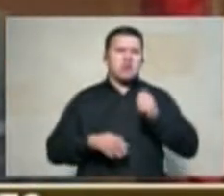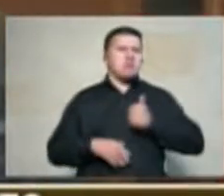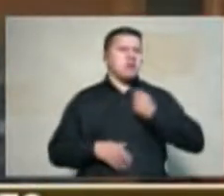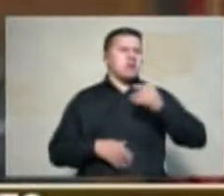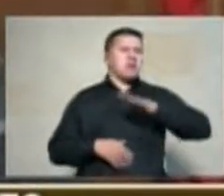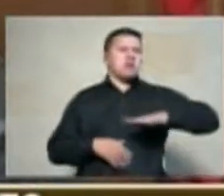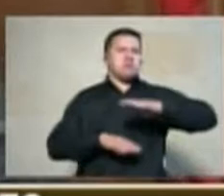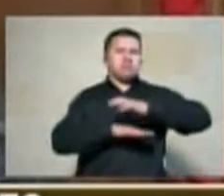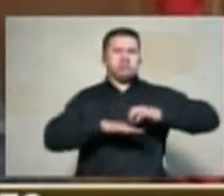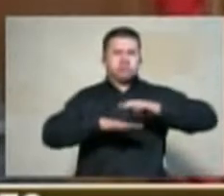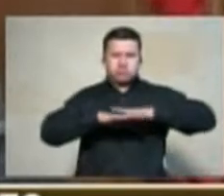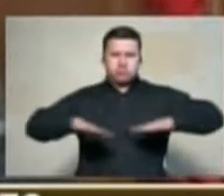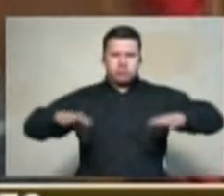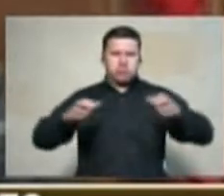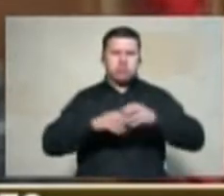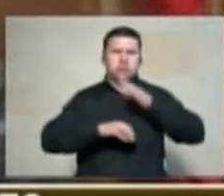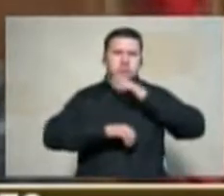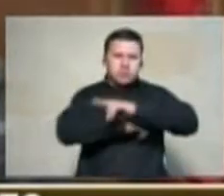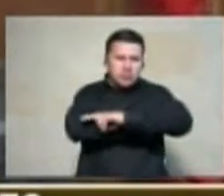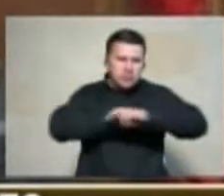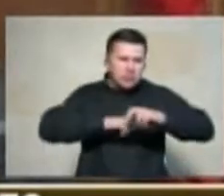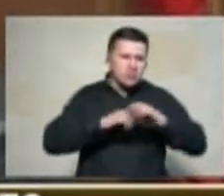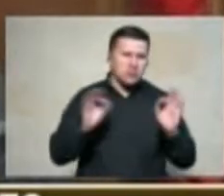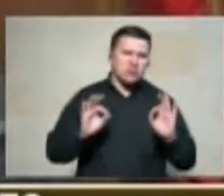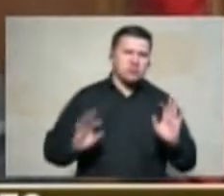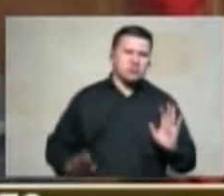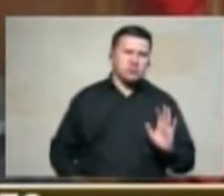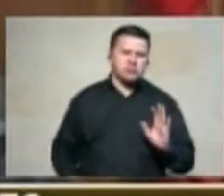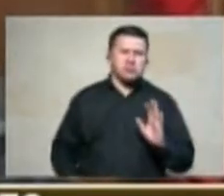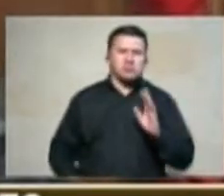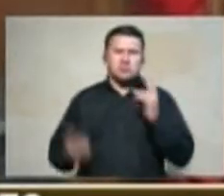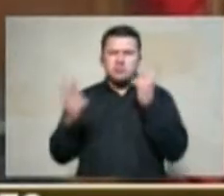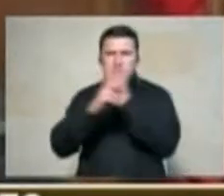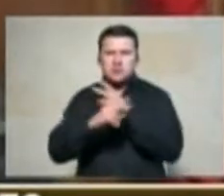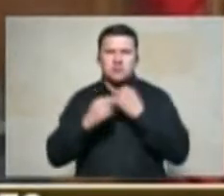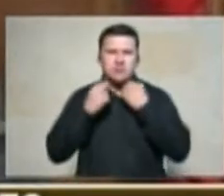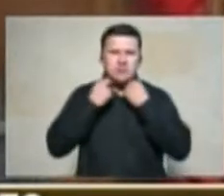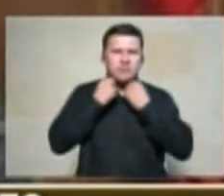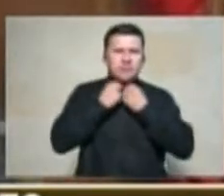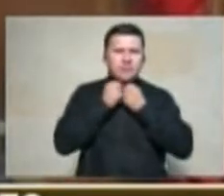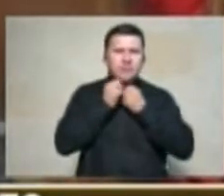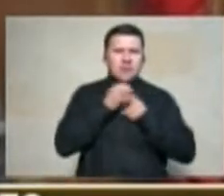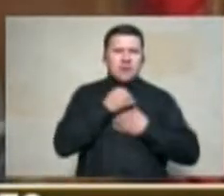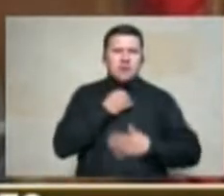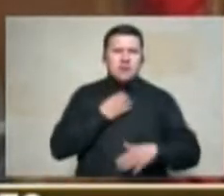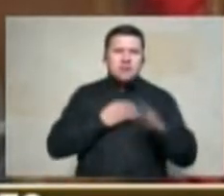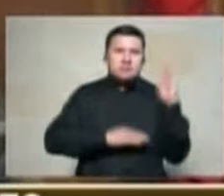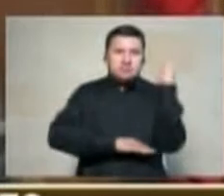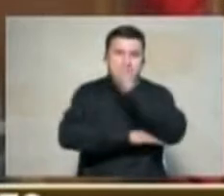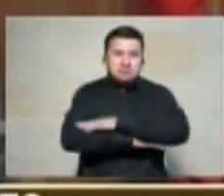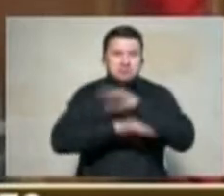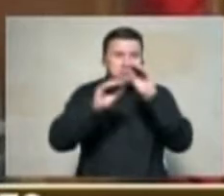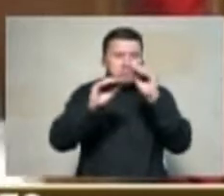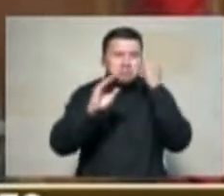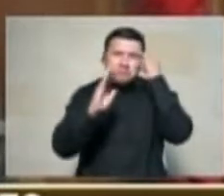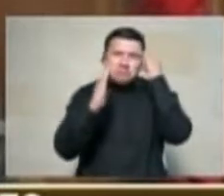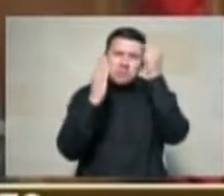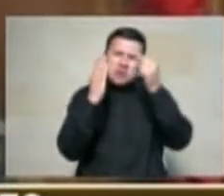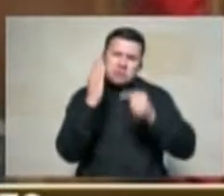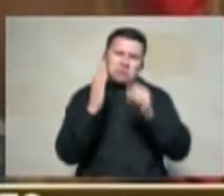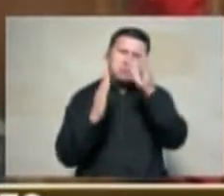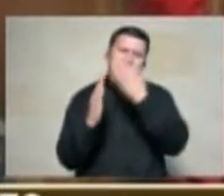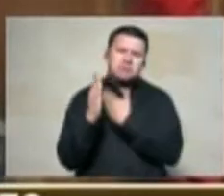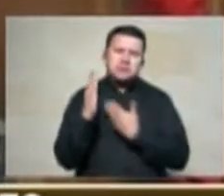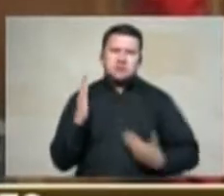robadas por vía violenta y en ese orden de ideas entonces presidente pues